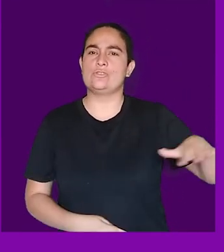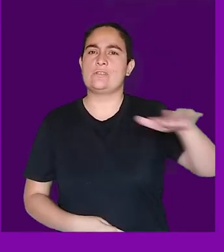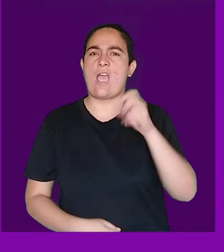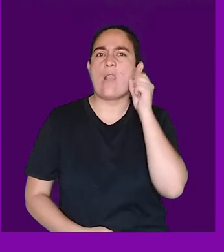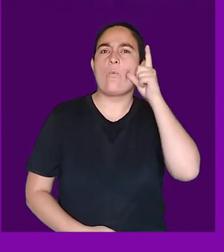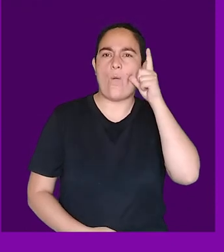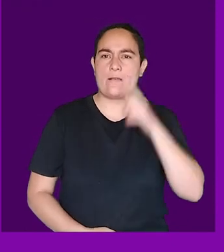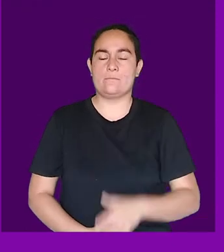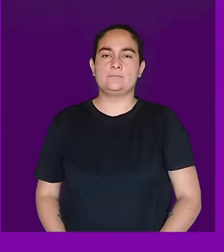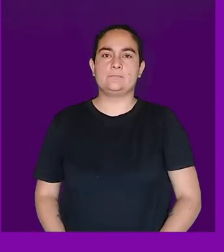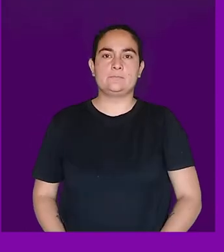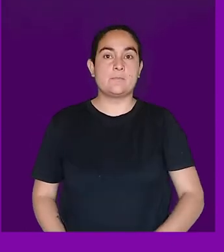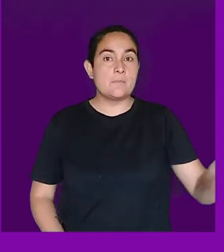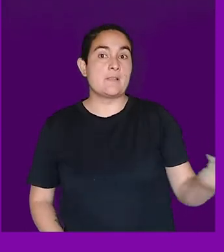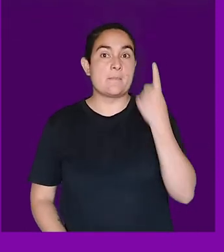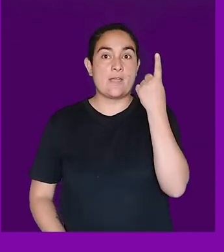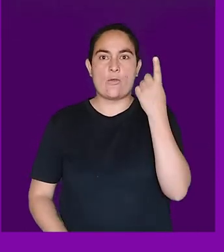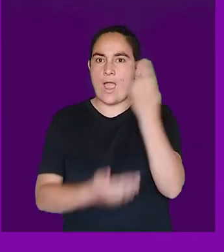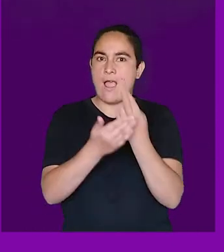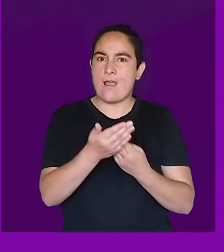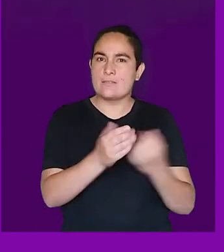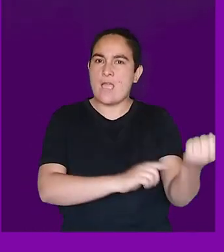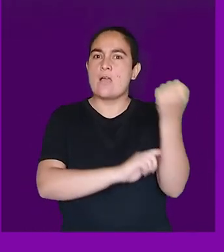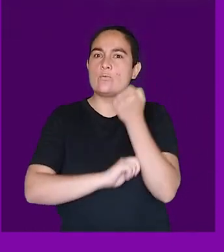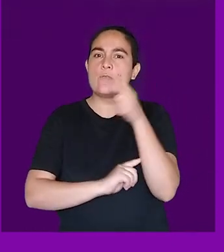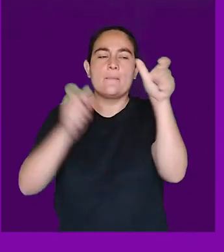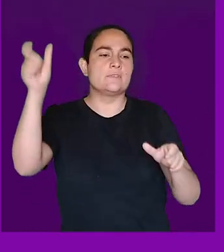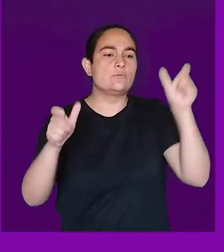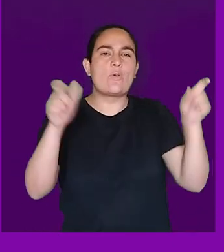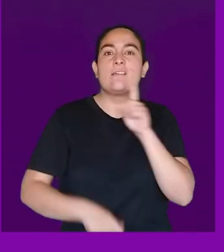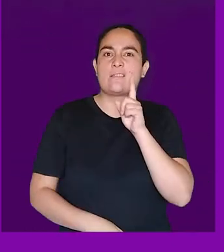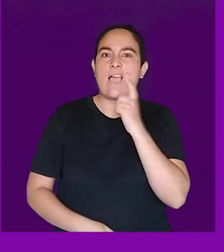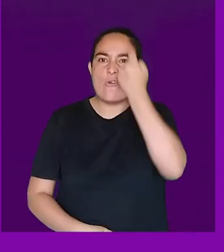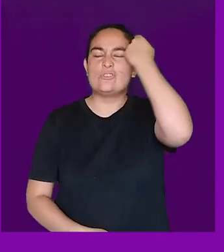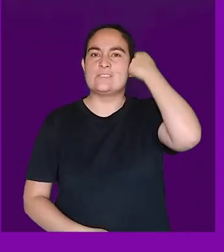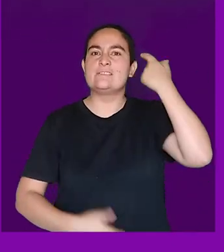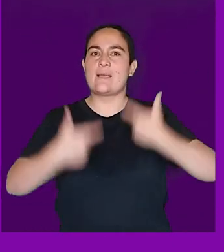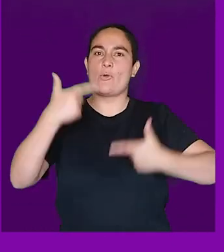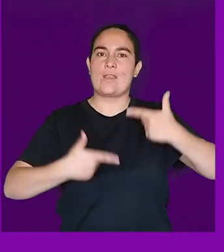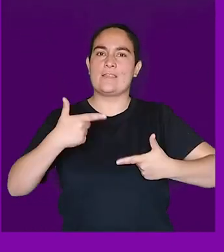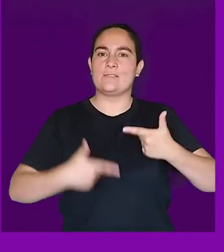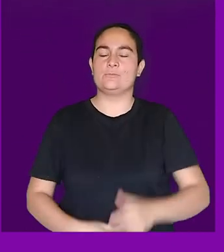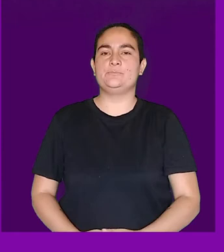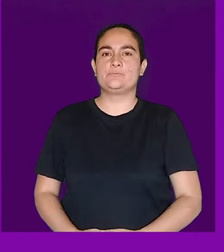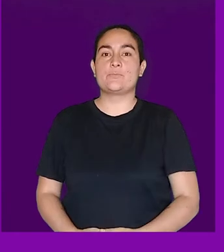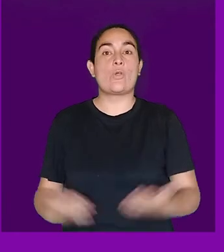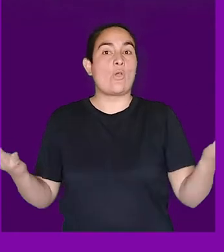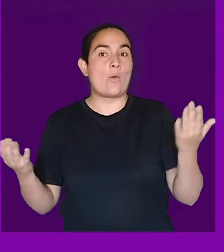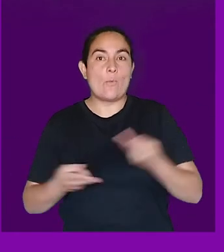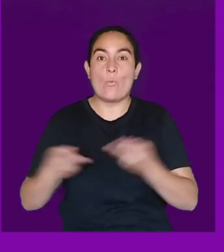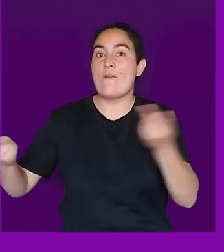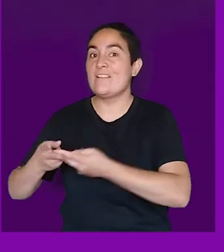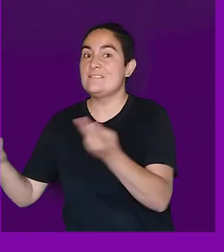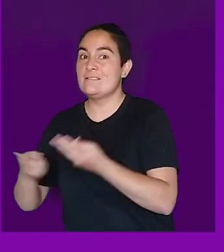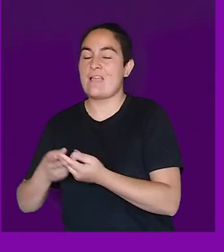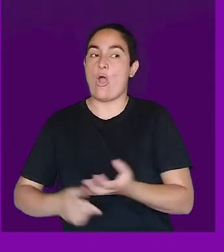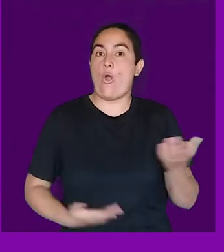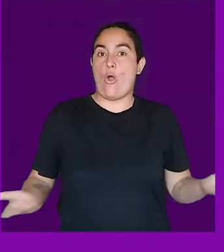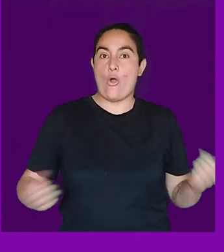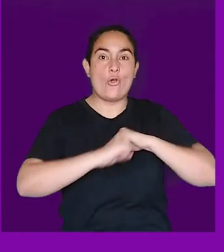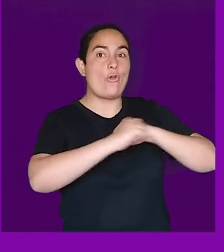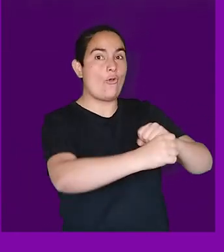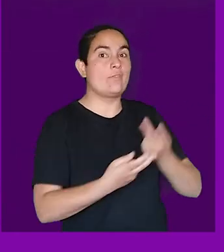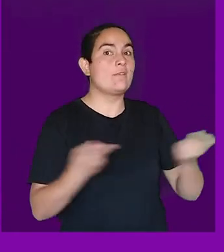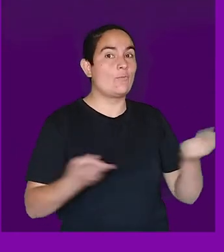como rol en la sociedad tiene diferentes aristas. En el primer caso, el arte cumple la función de concientizar en un